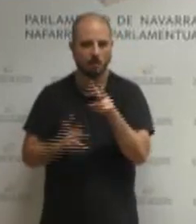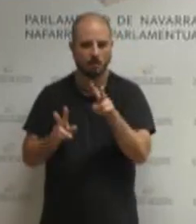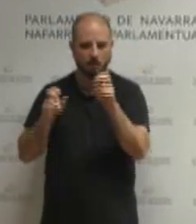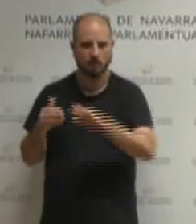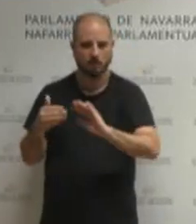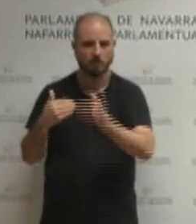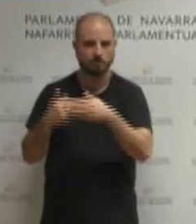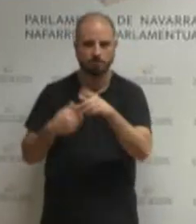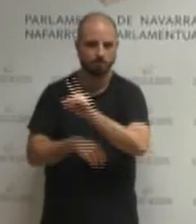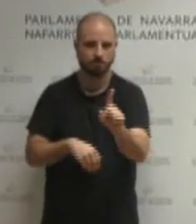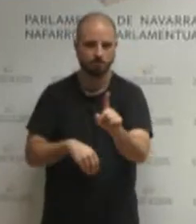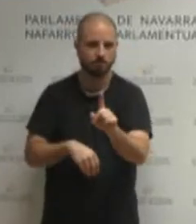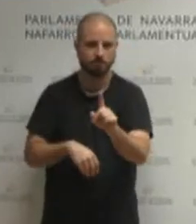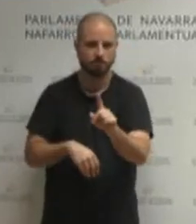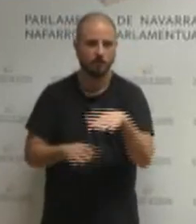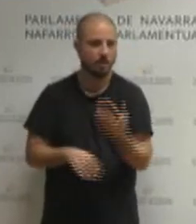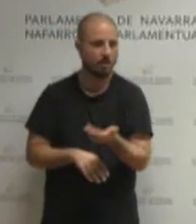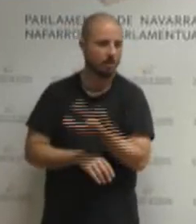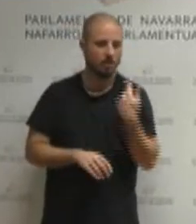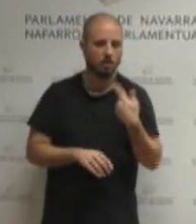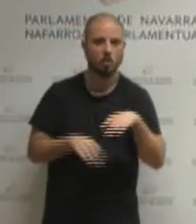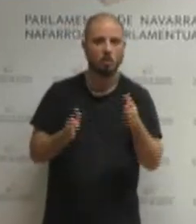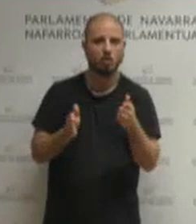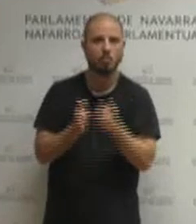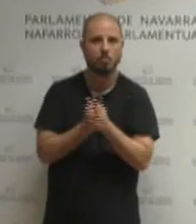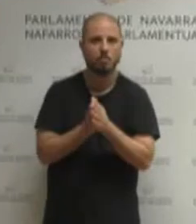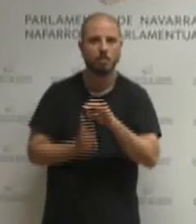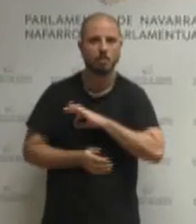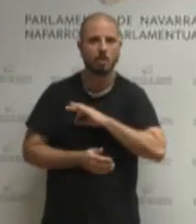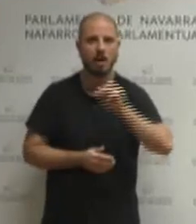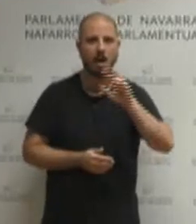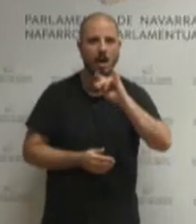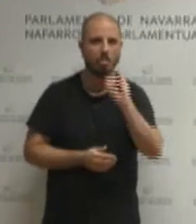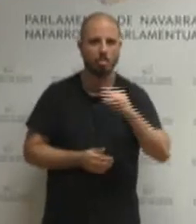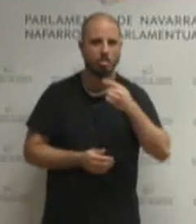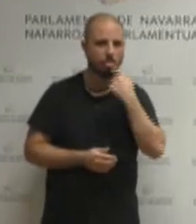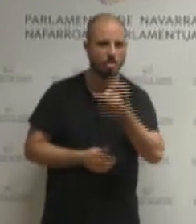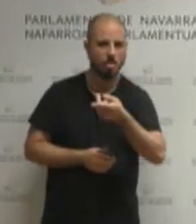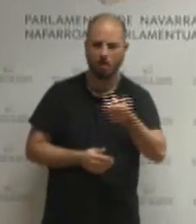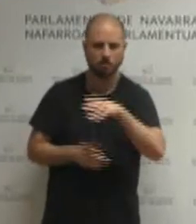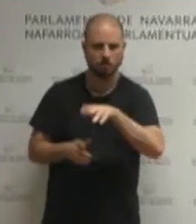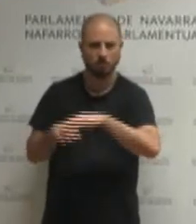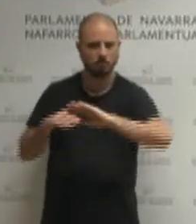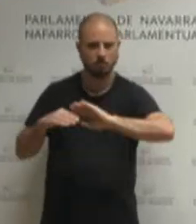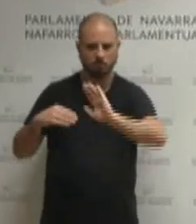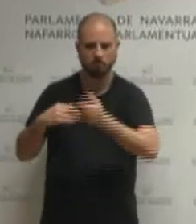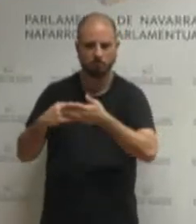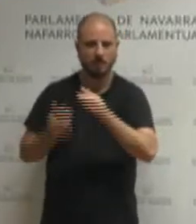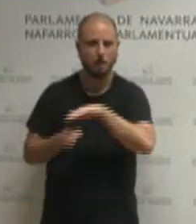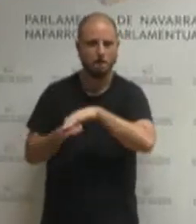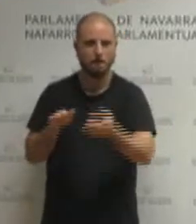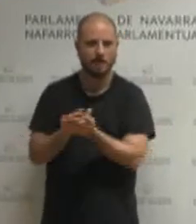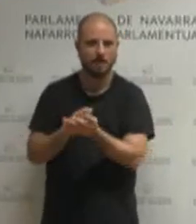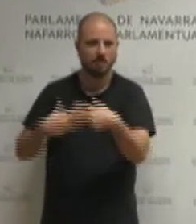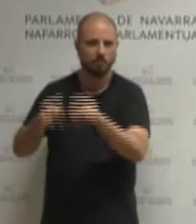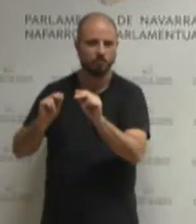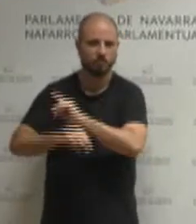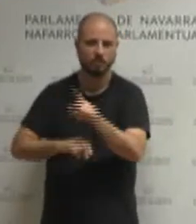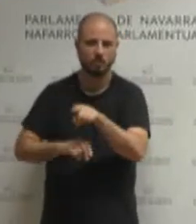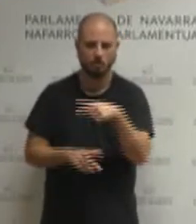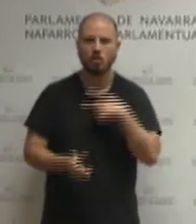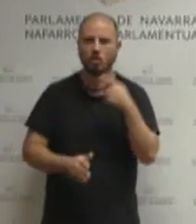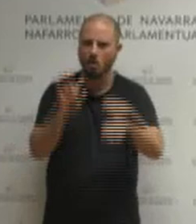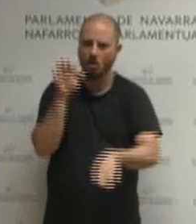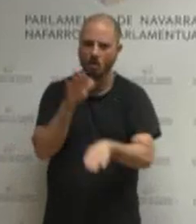le decía mi compañero el señor Araiz el otro día a no dar carpetazo y a seguir profundizando en un ejercicio de rendición de